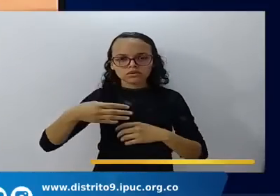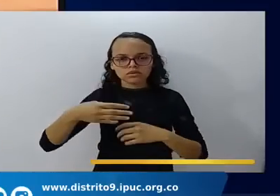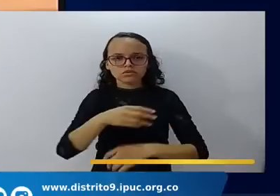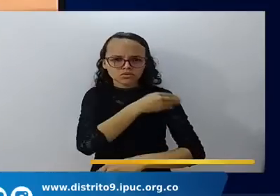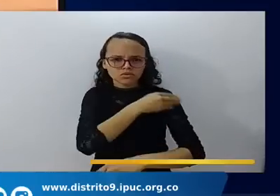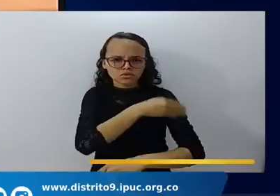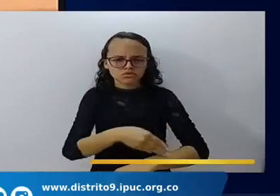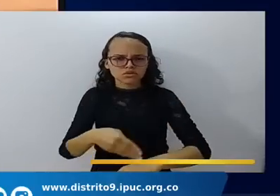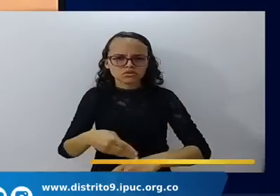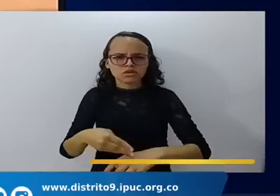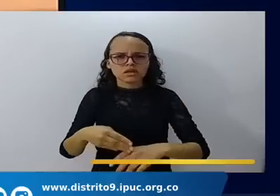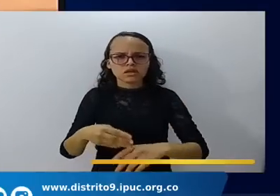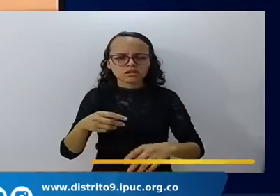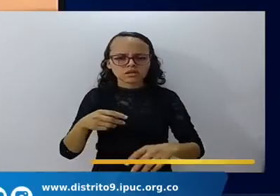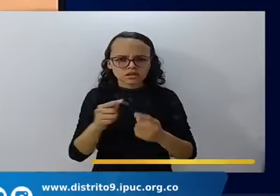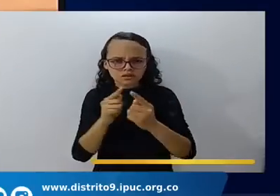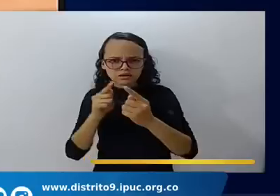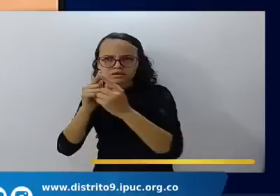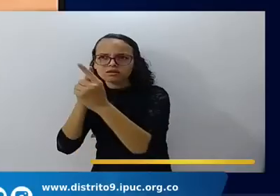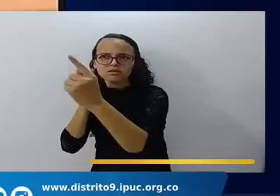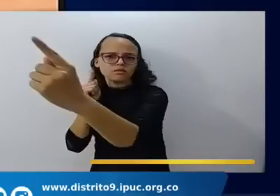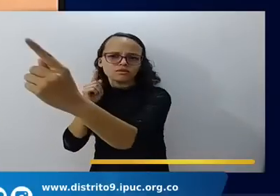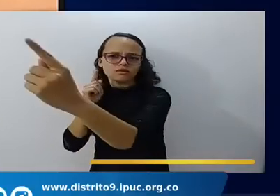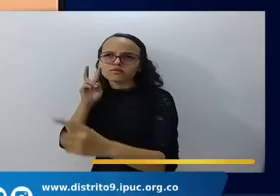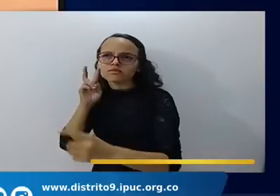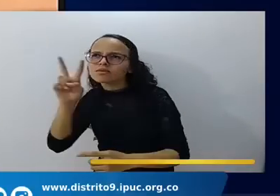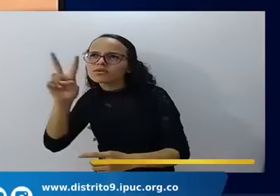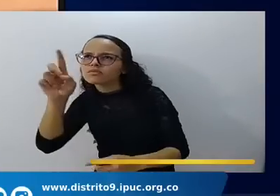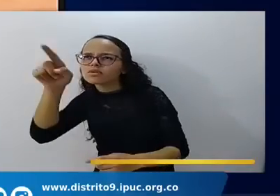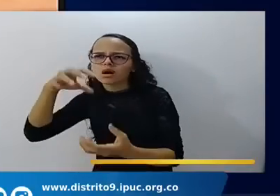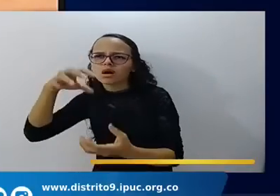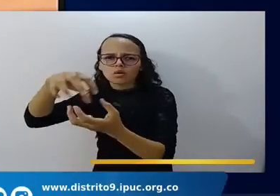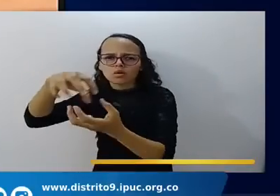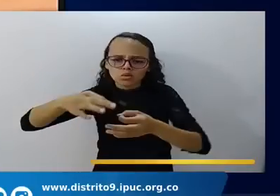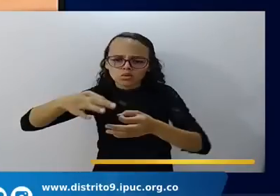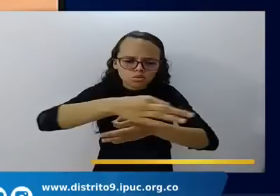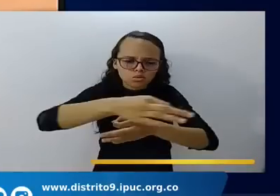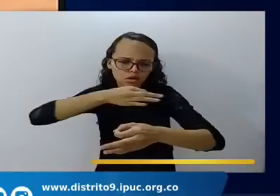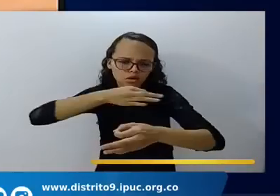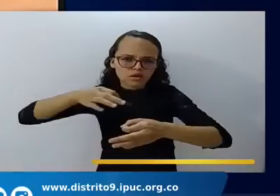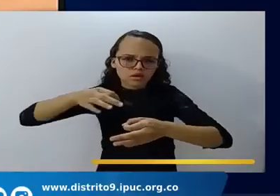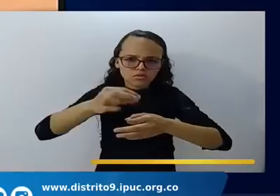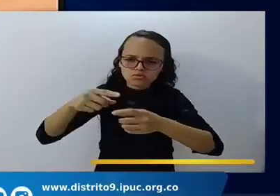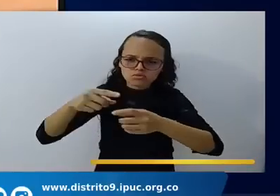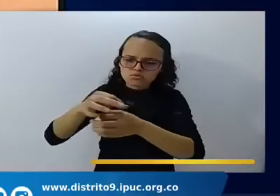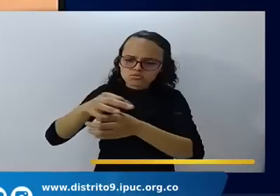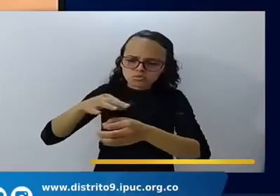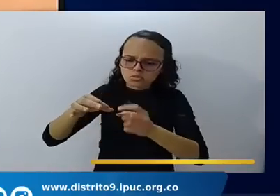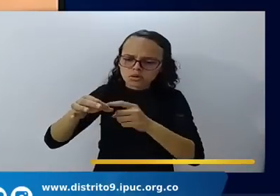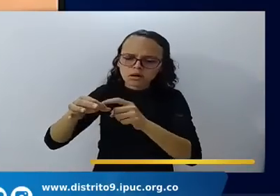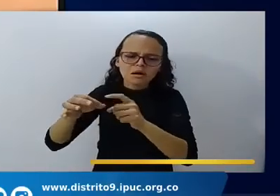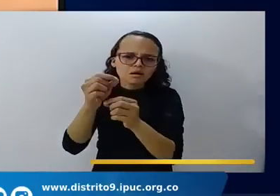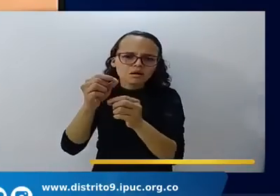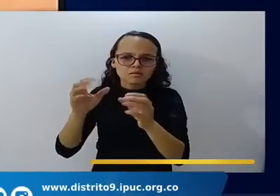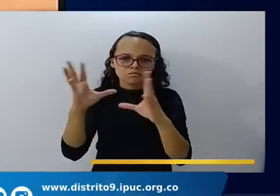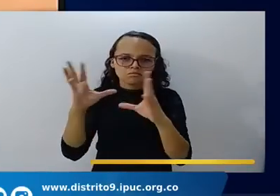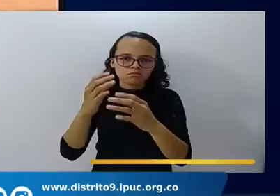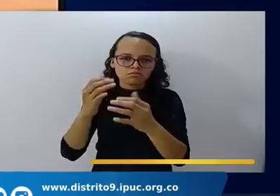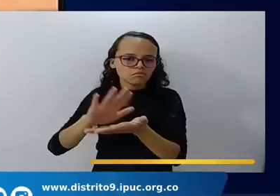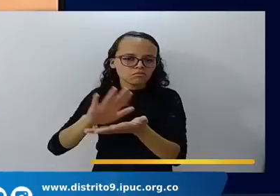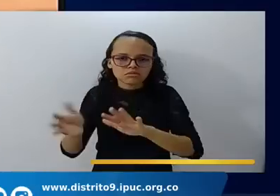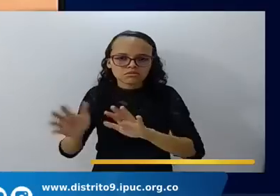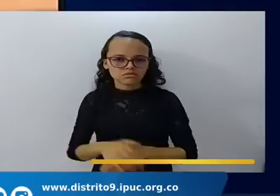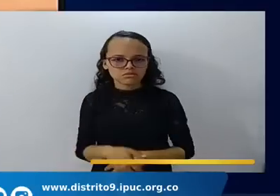pero nosotros no vamos porque nosotros esperamos según sus promesas